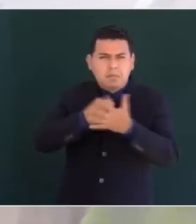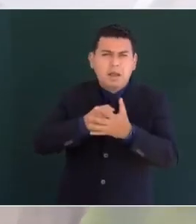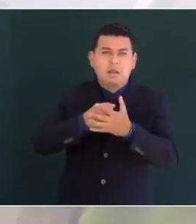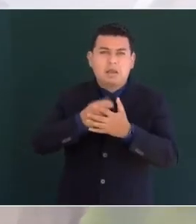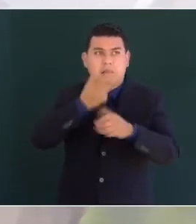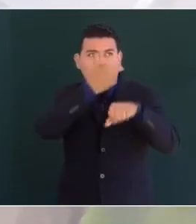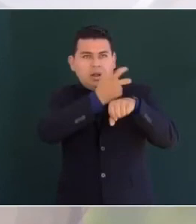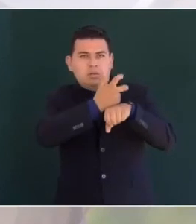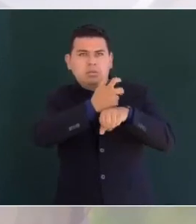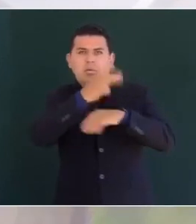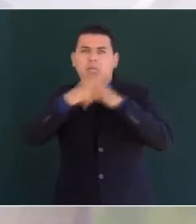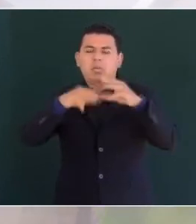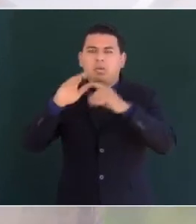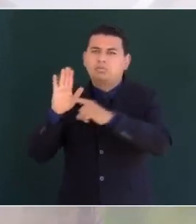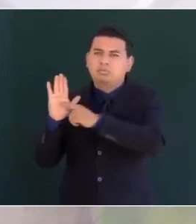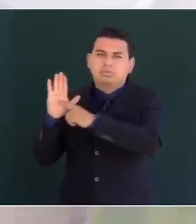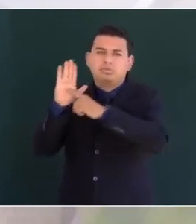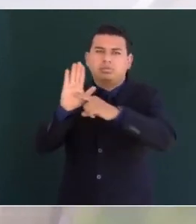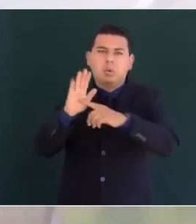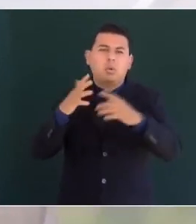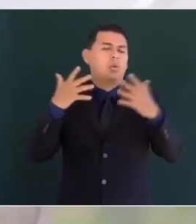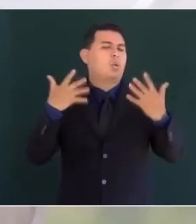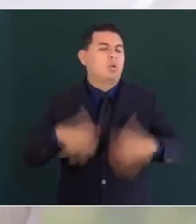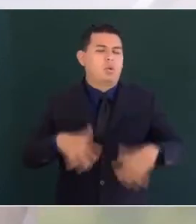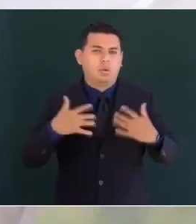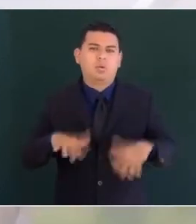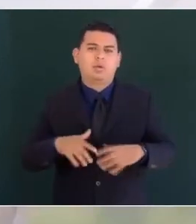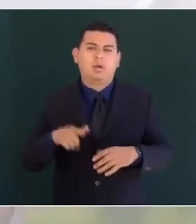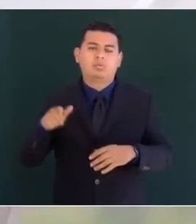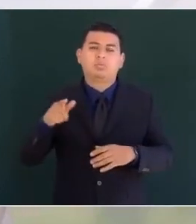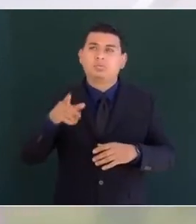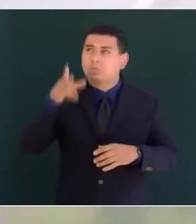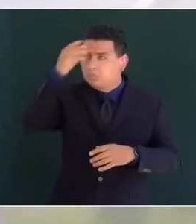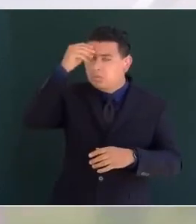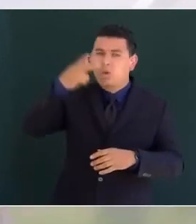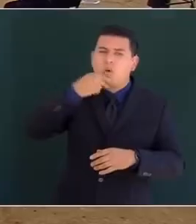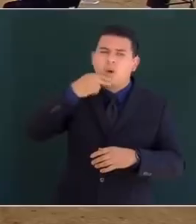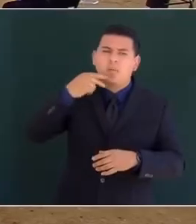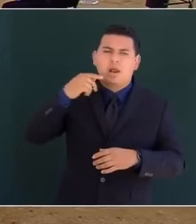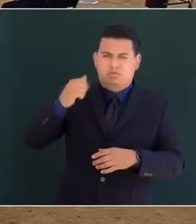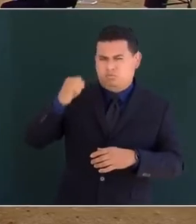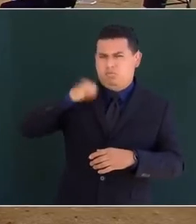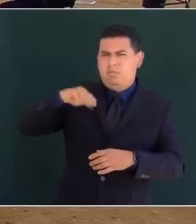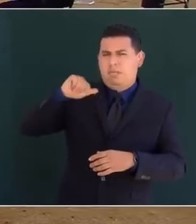muchas lecciones nos dejó ese gran luchador